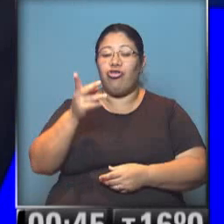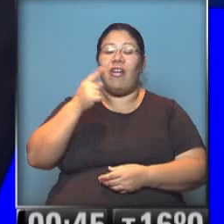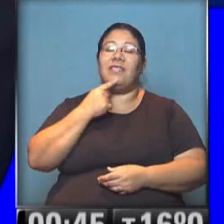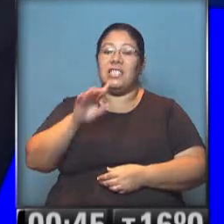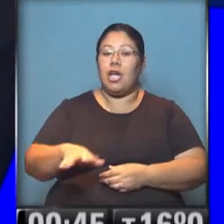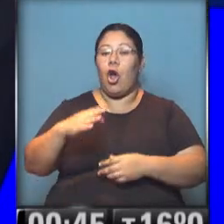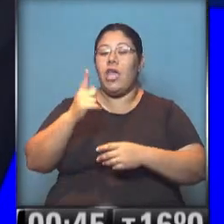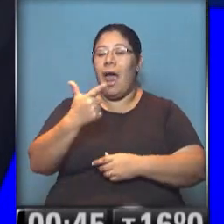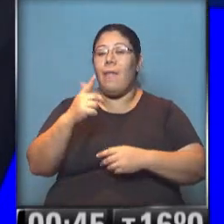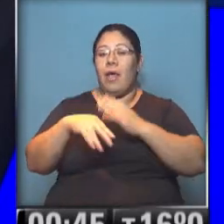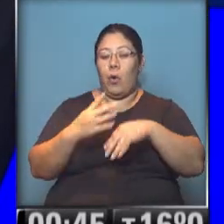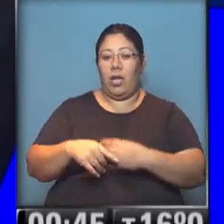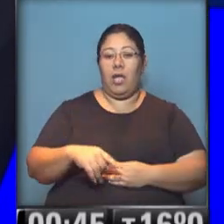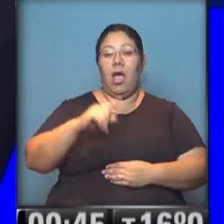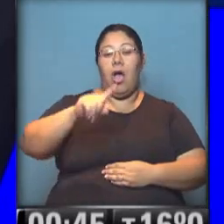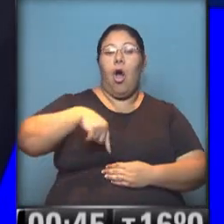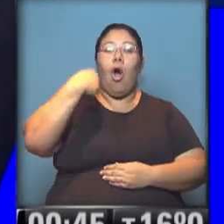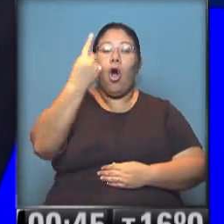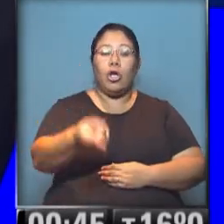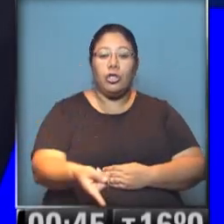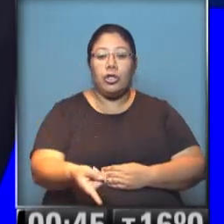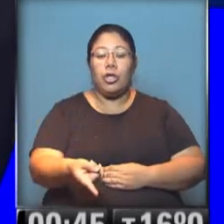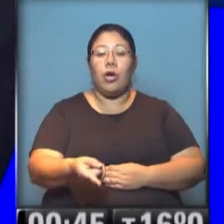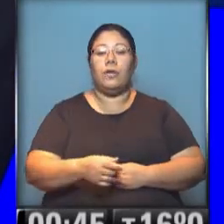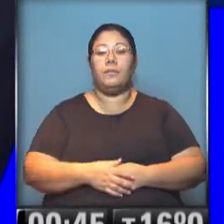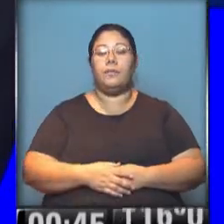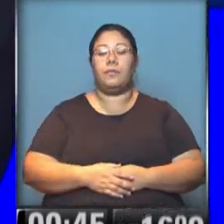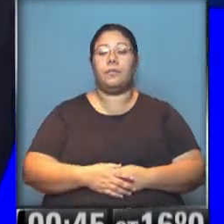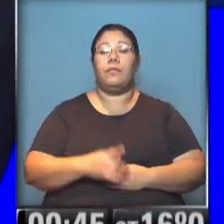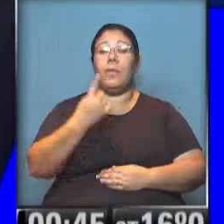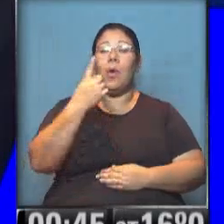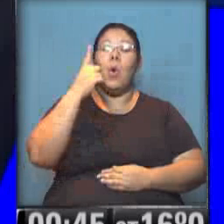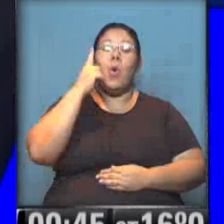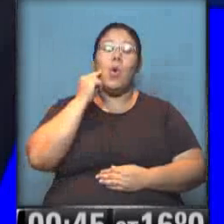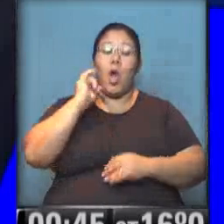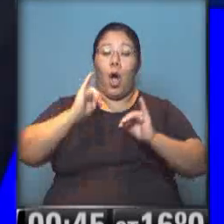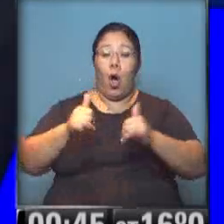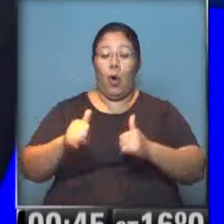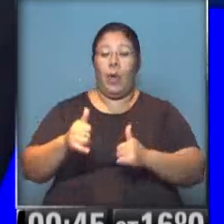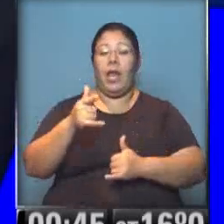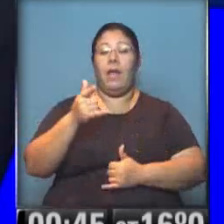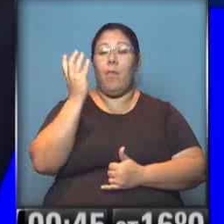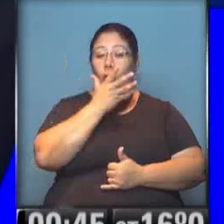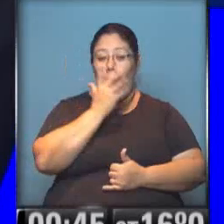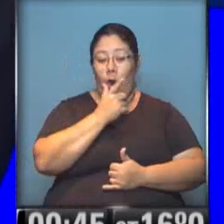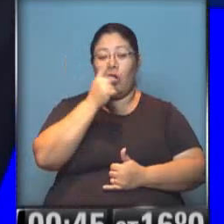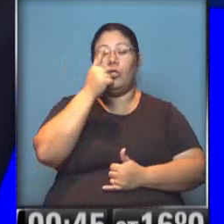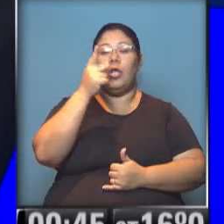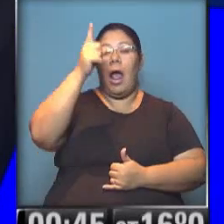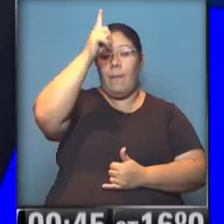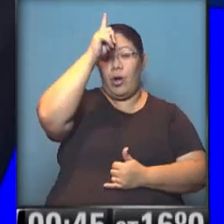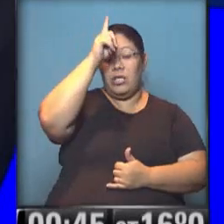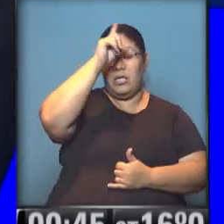que dice que se resistió a una detención. El chico estaba desarmado. Y el 17 de julio, en New York,